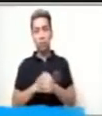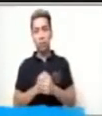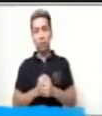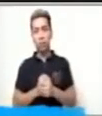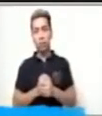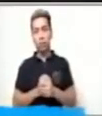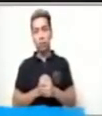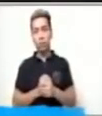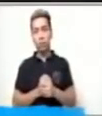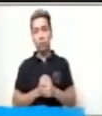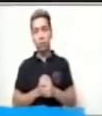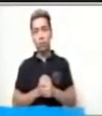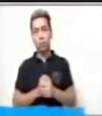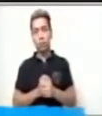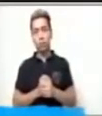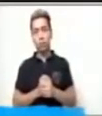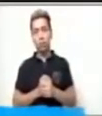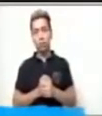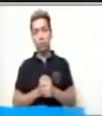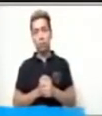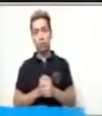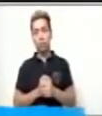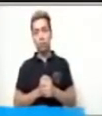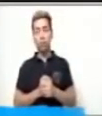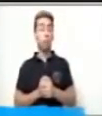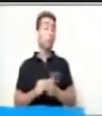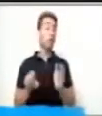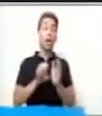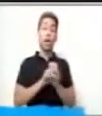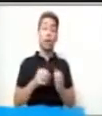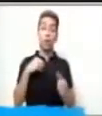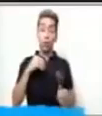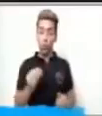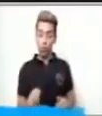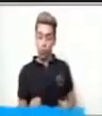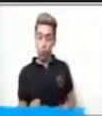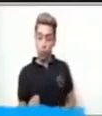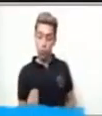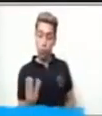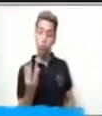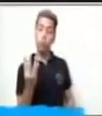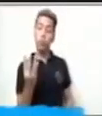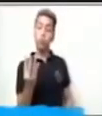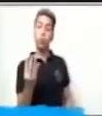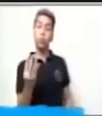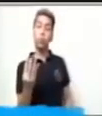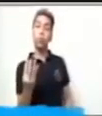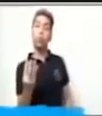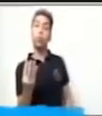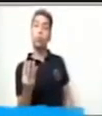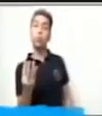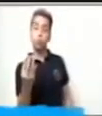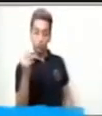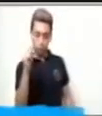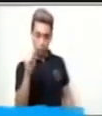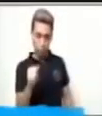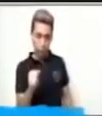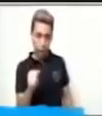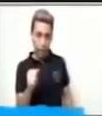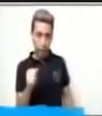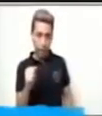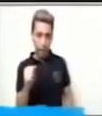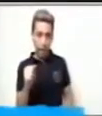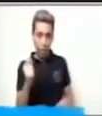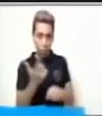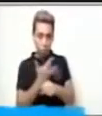si enciendo su llama podrás hervir para calentar,